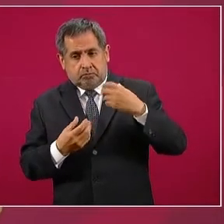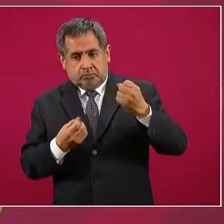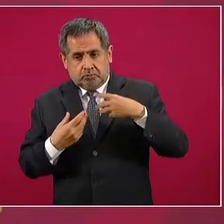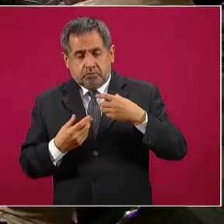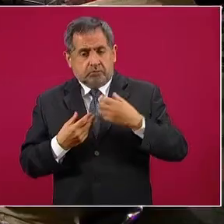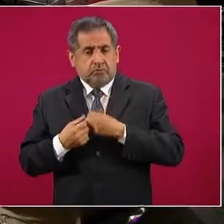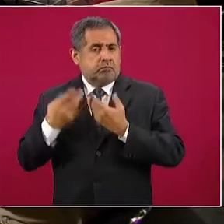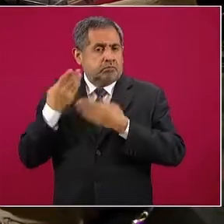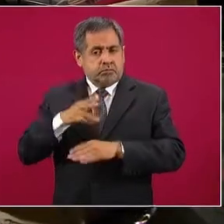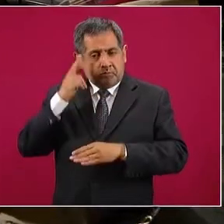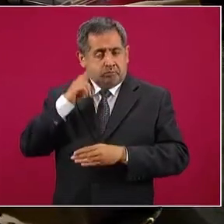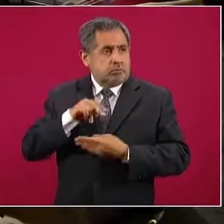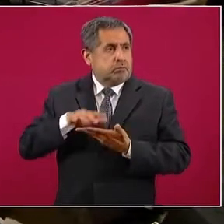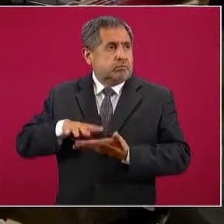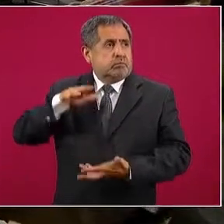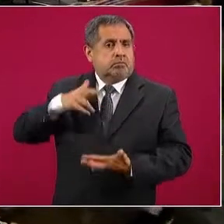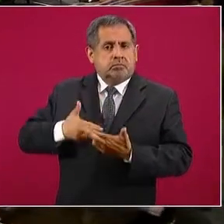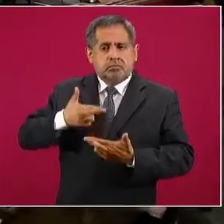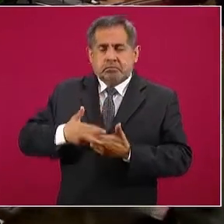el Banco de México.